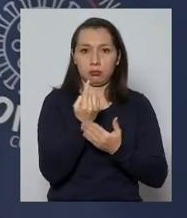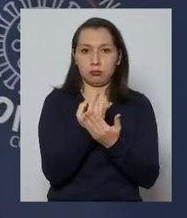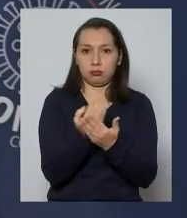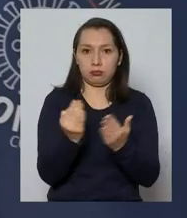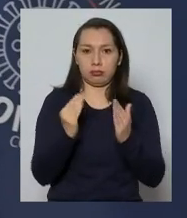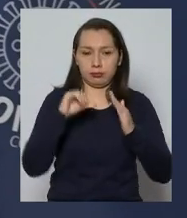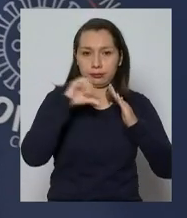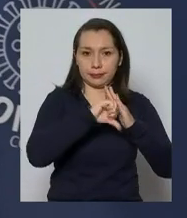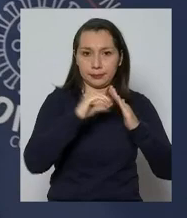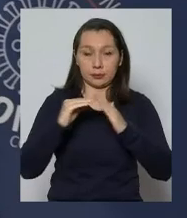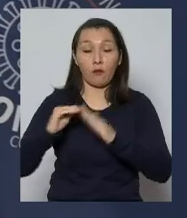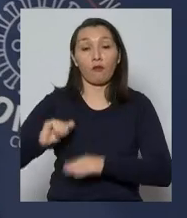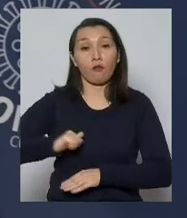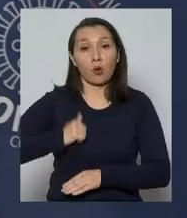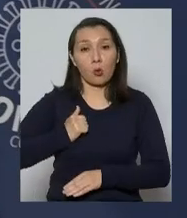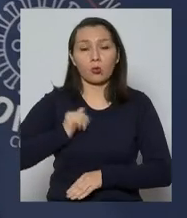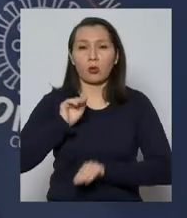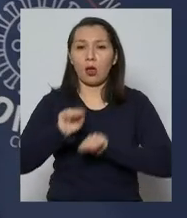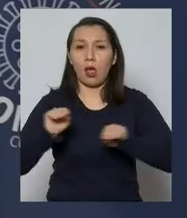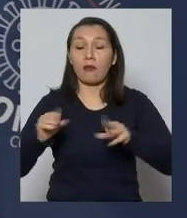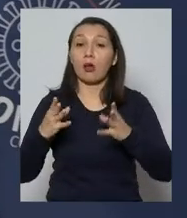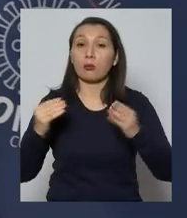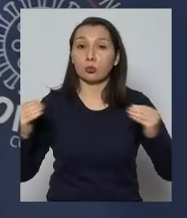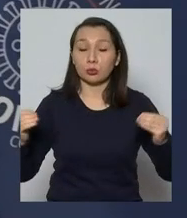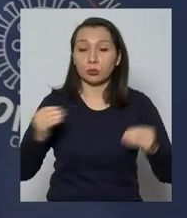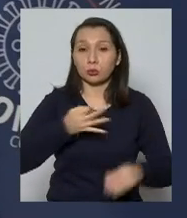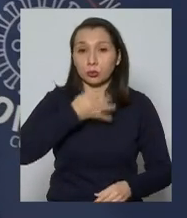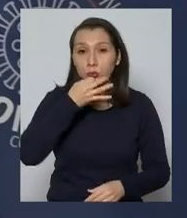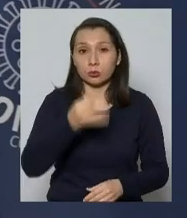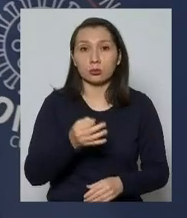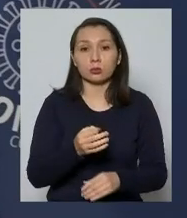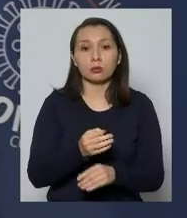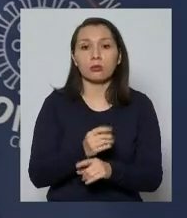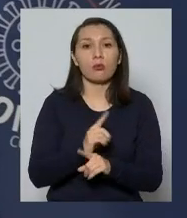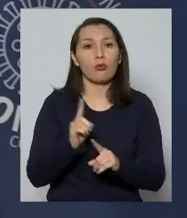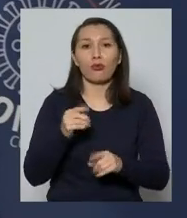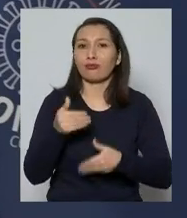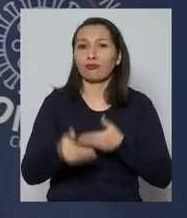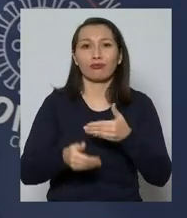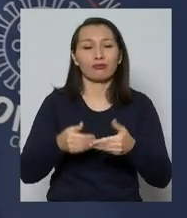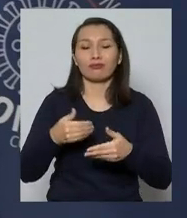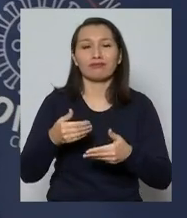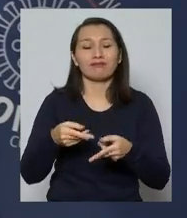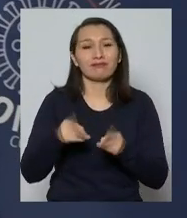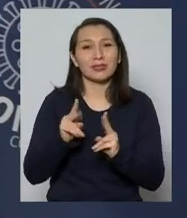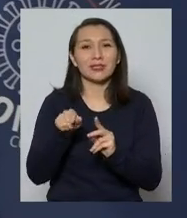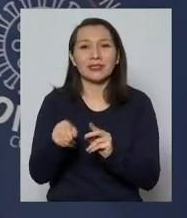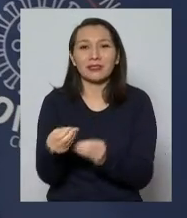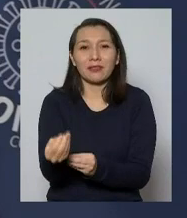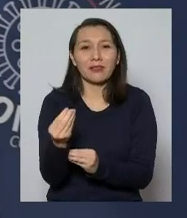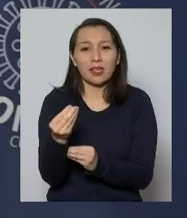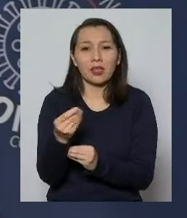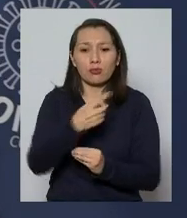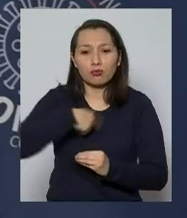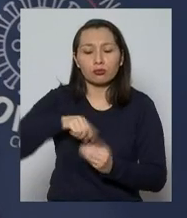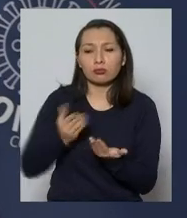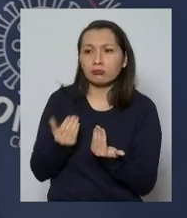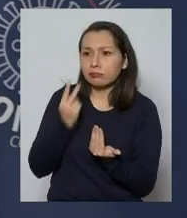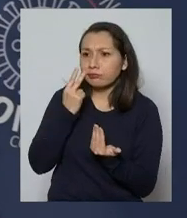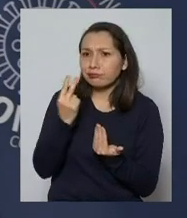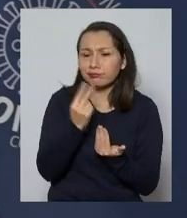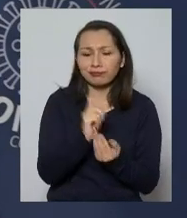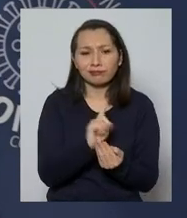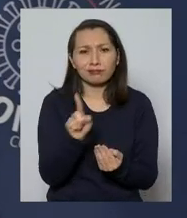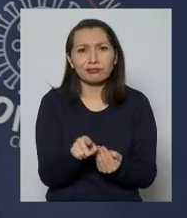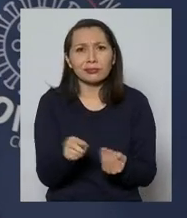voluntaria a la que se ha hecho llamado tantas veces, no está funcionando en la forma que requerimos para